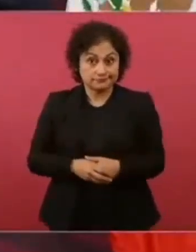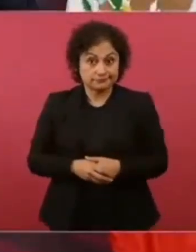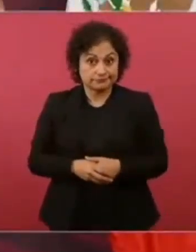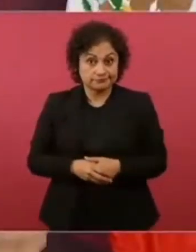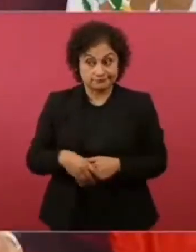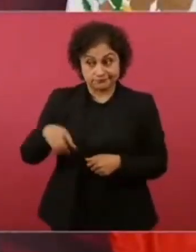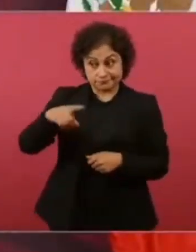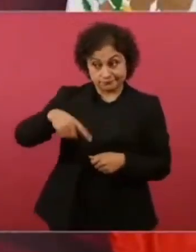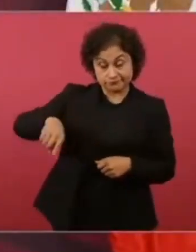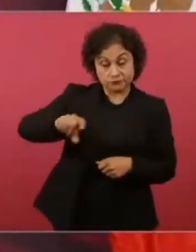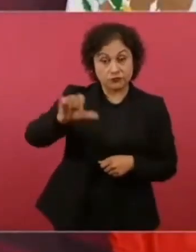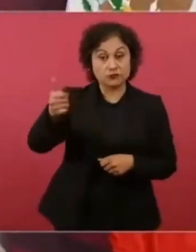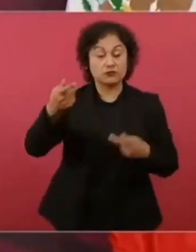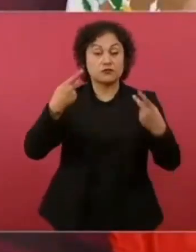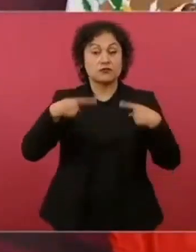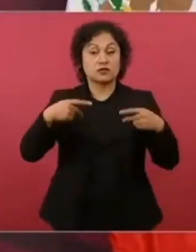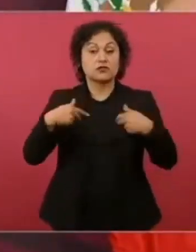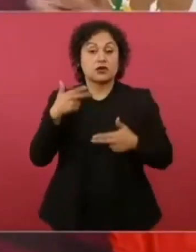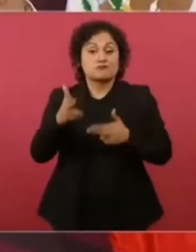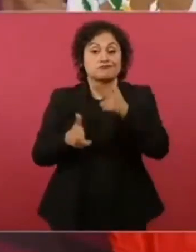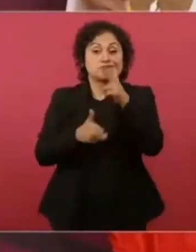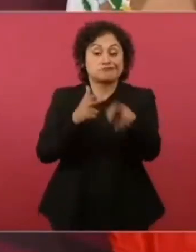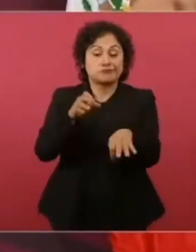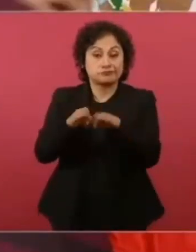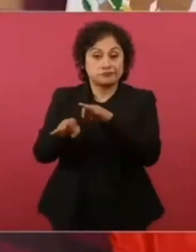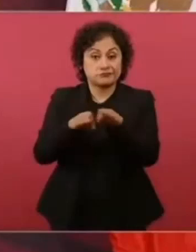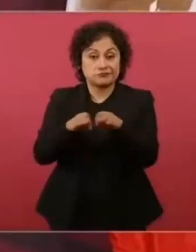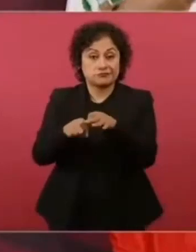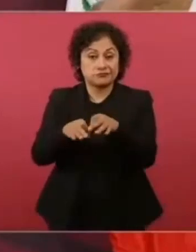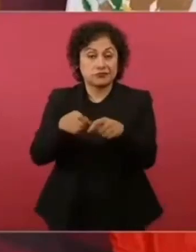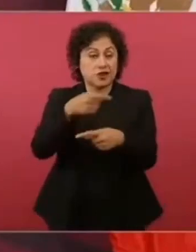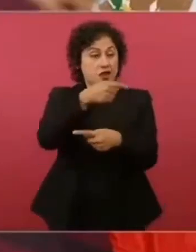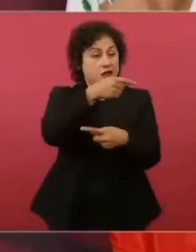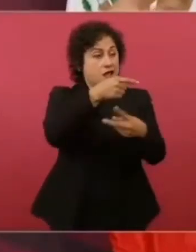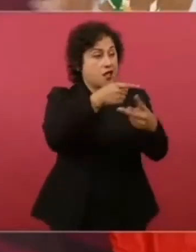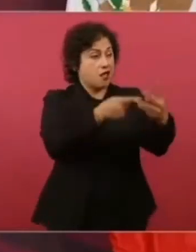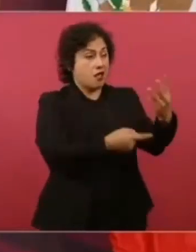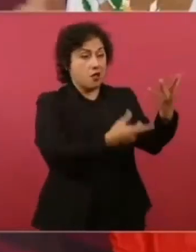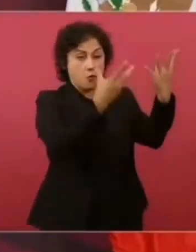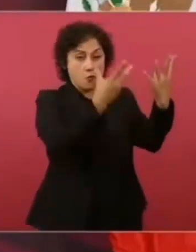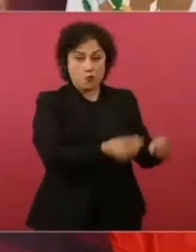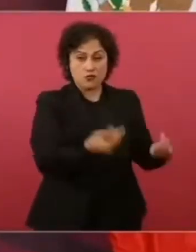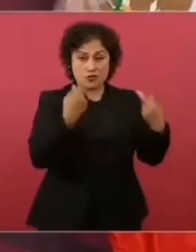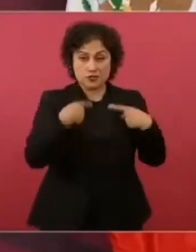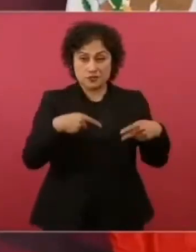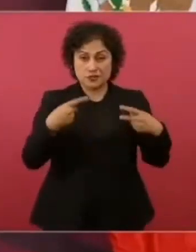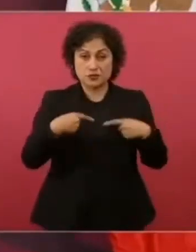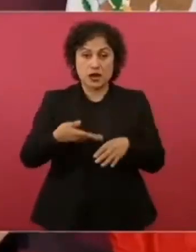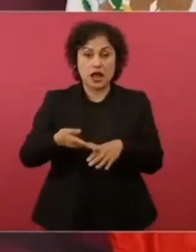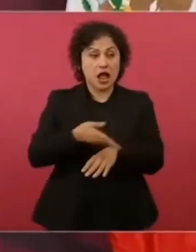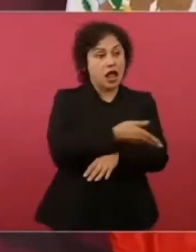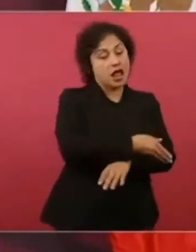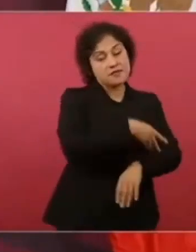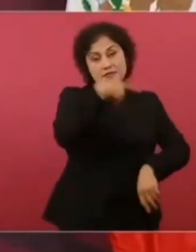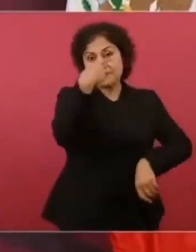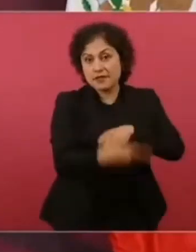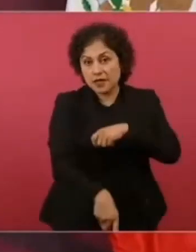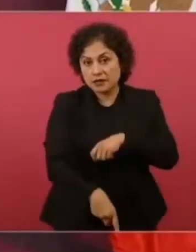ferrocarrileros, todos buscan justicia